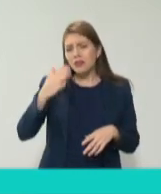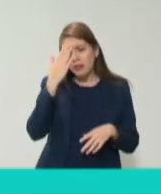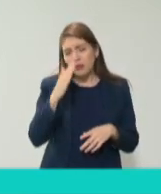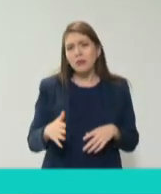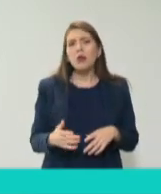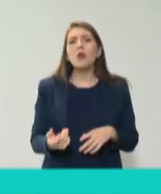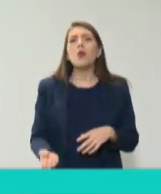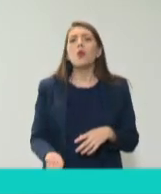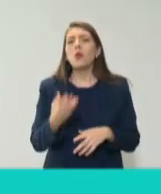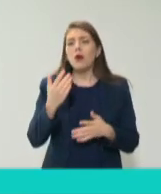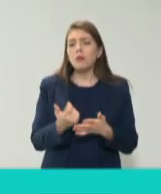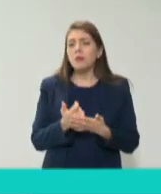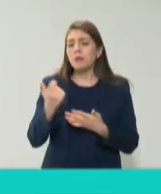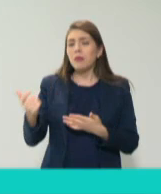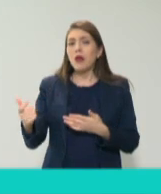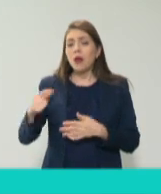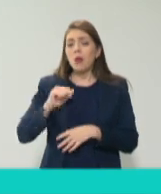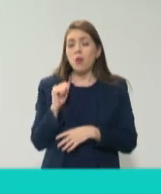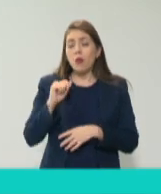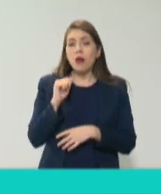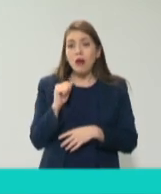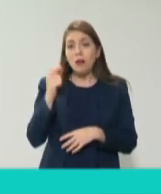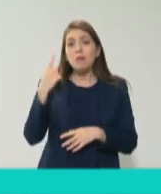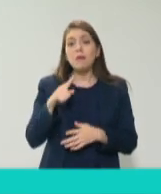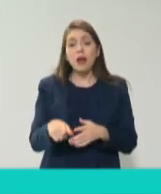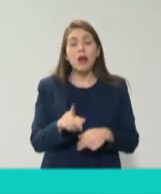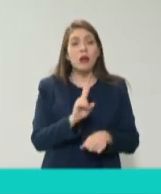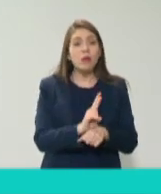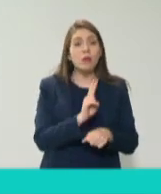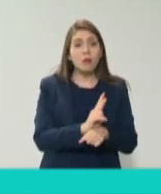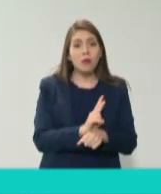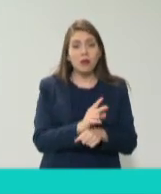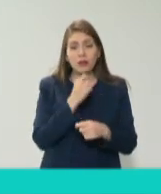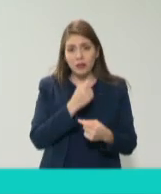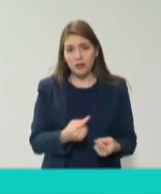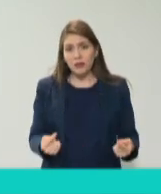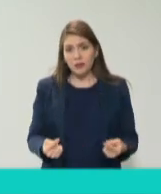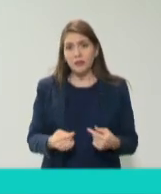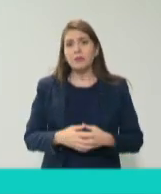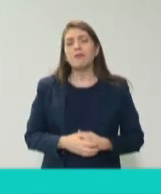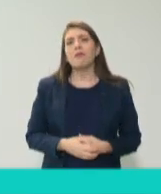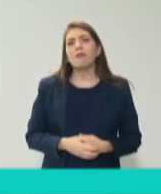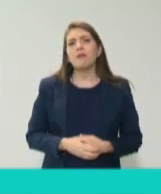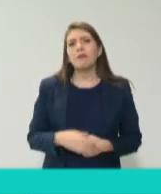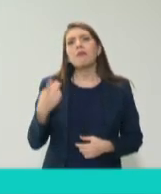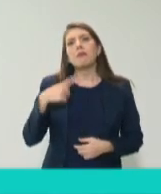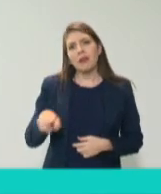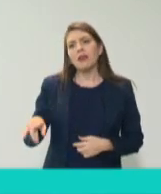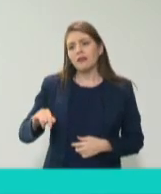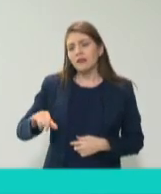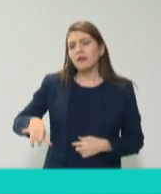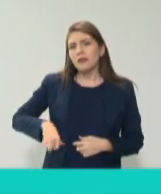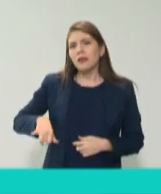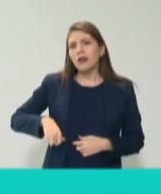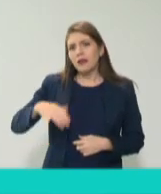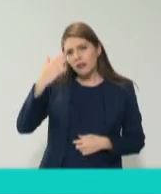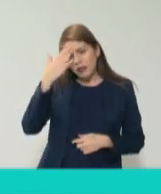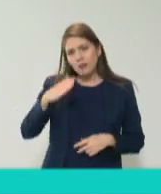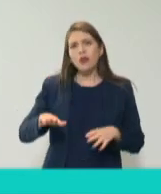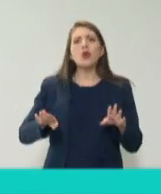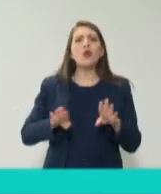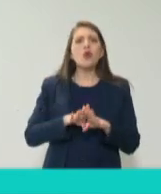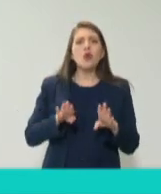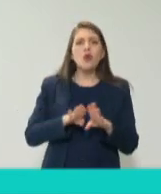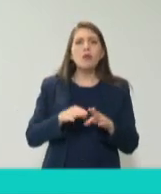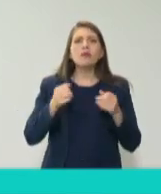pagan a la guardería por cuidar a su hijo pero sí le interesa saber cómo se asegura la